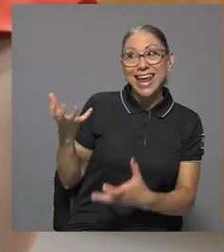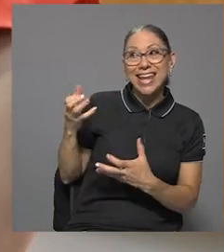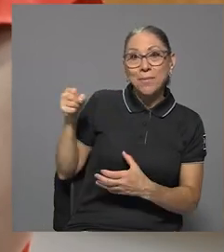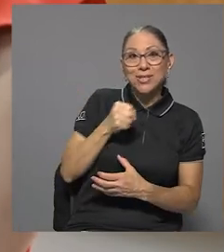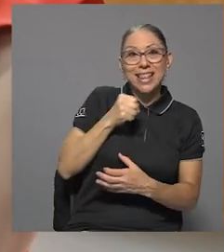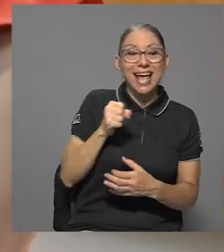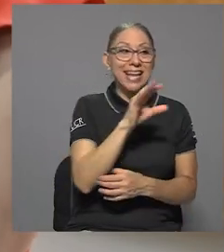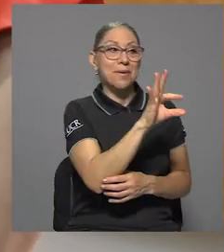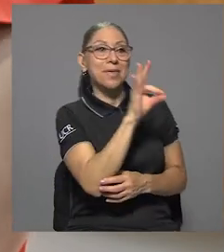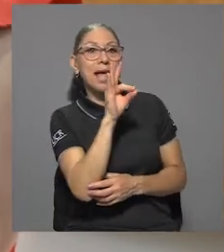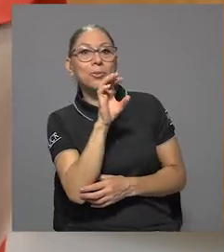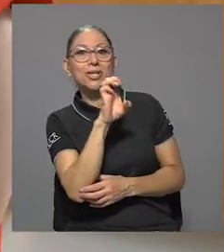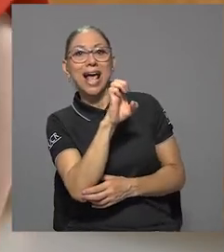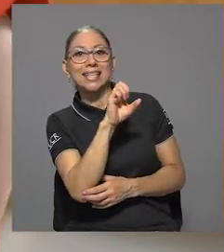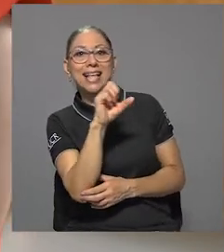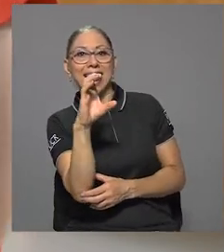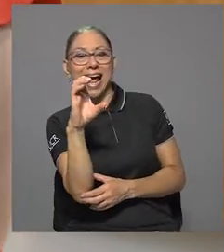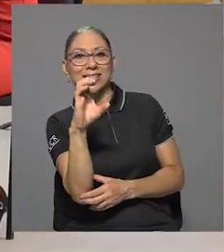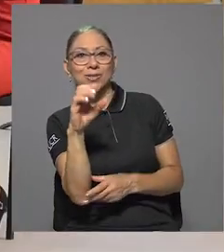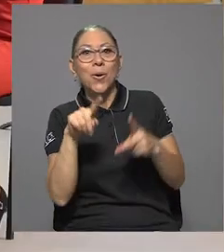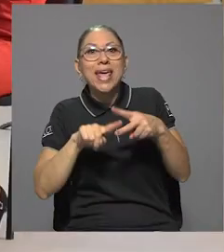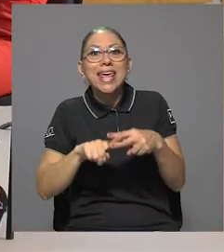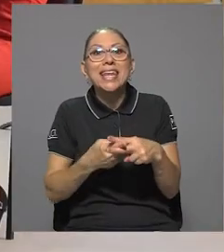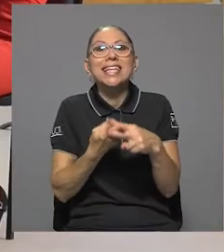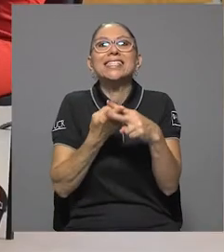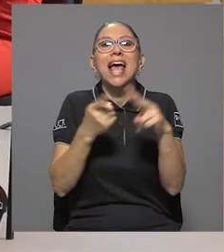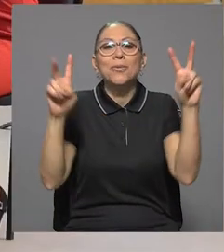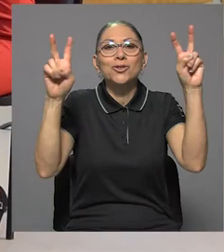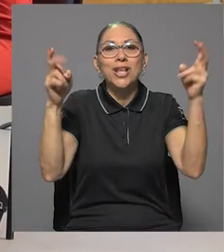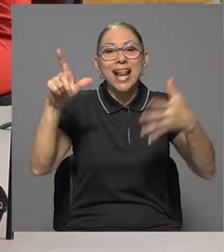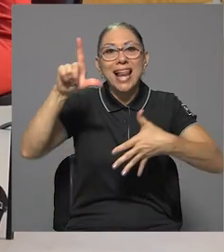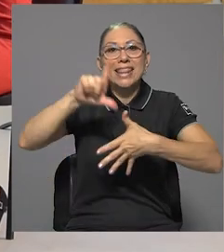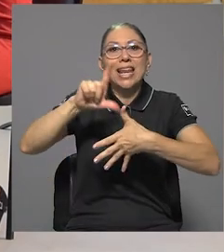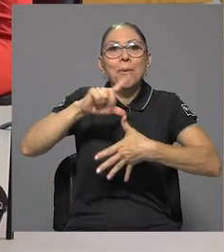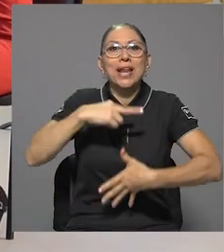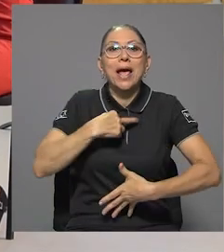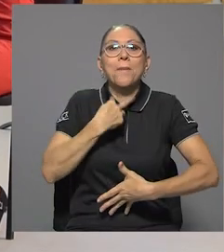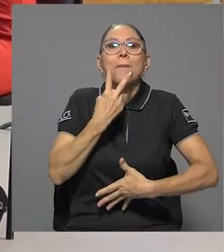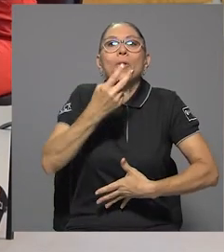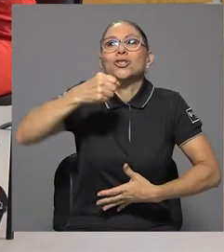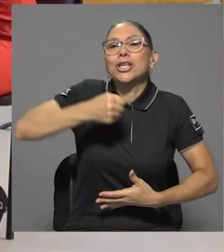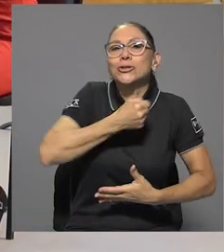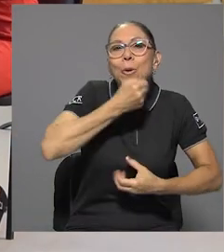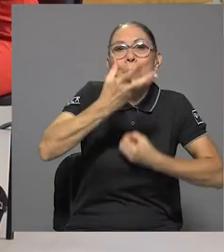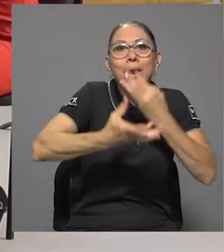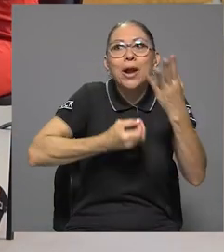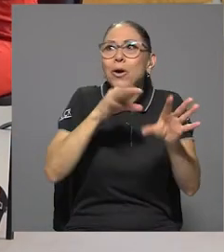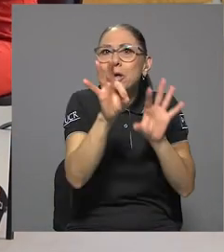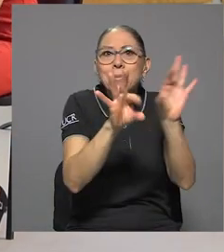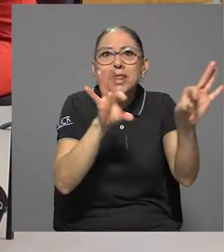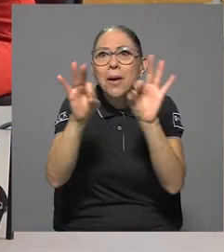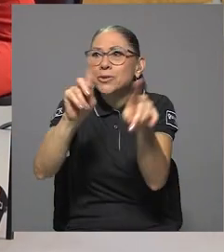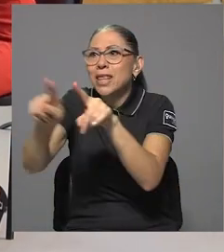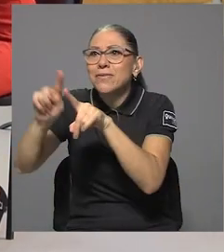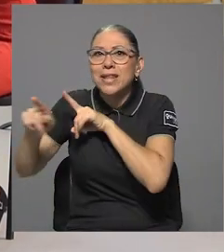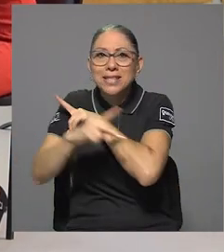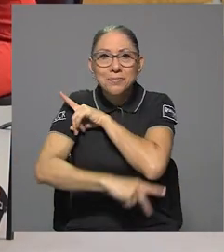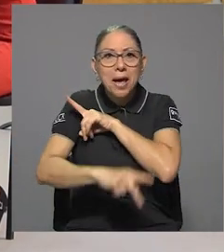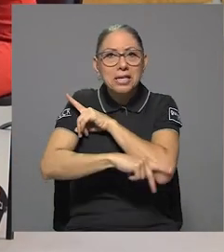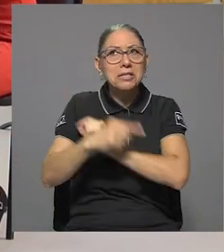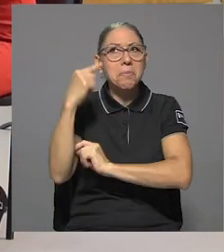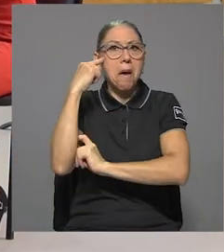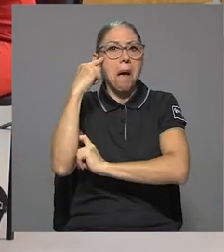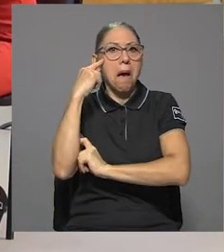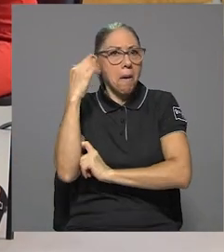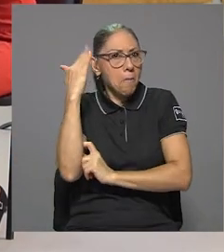Castro e iniciamos con Latinoamérica en voz de soprano, así invitamos a otras amigas de otros países y dijimos, ¿por qué no invitar de todos